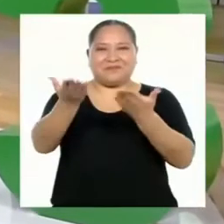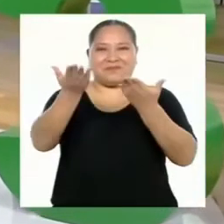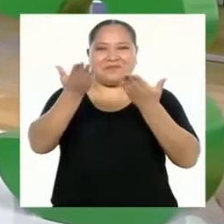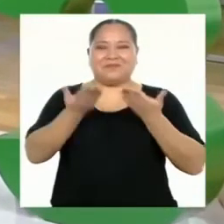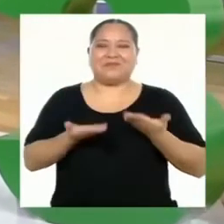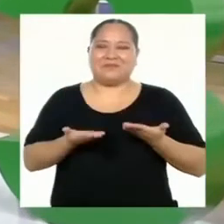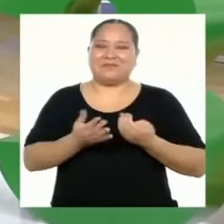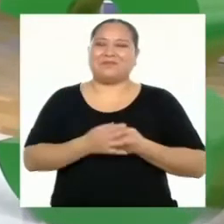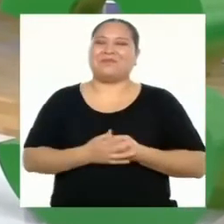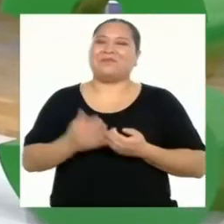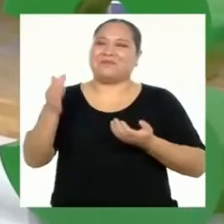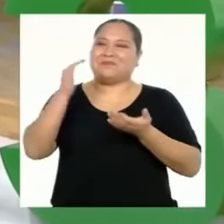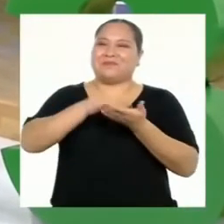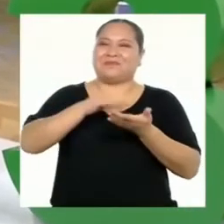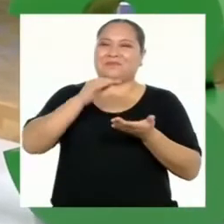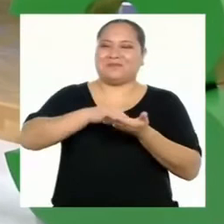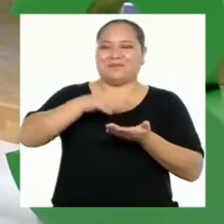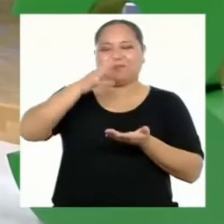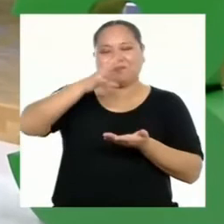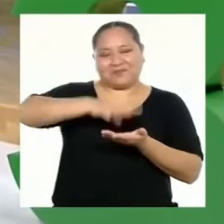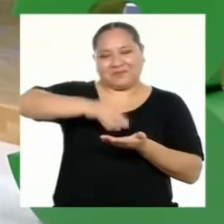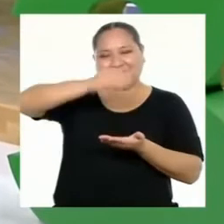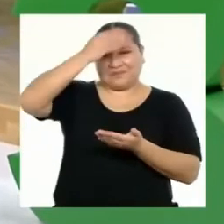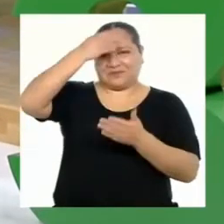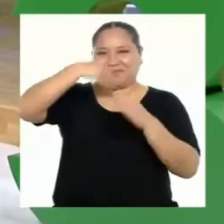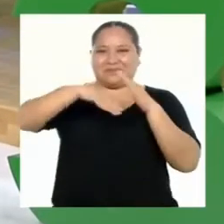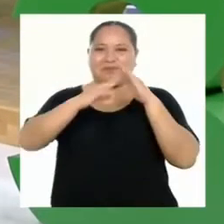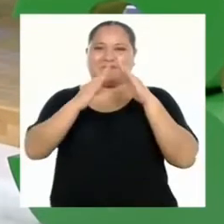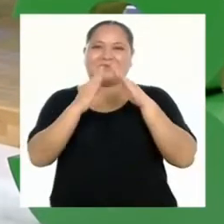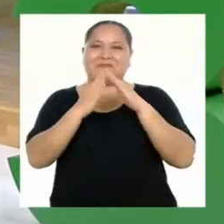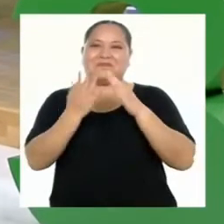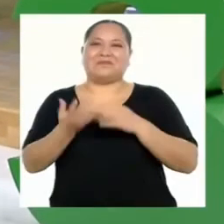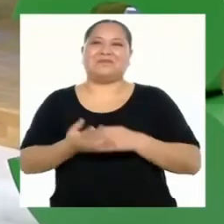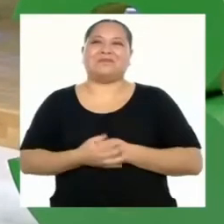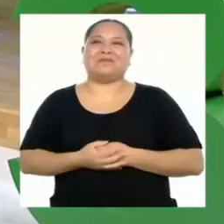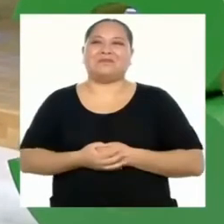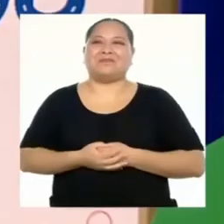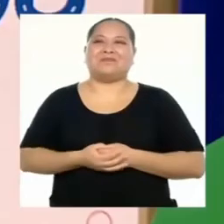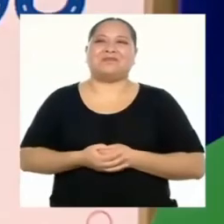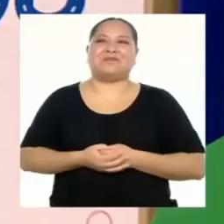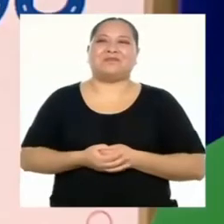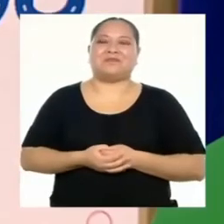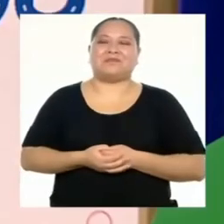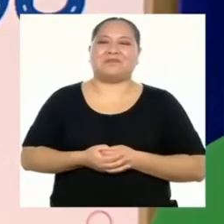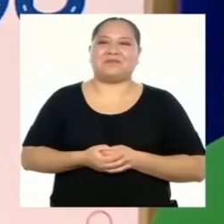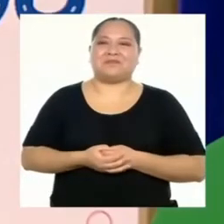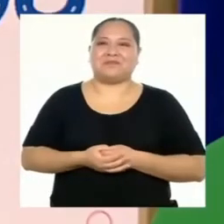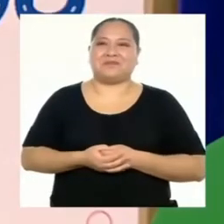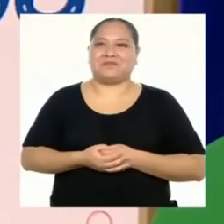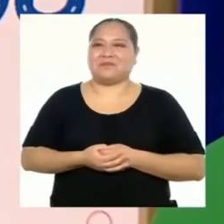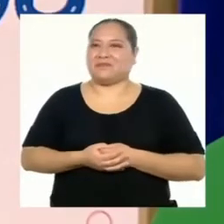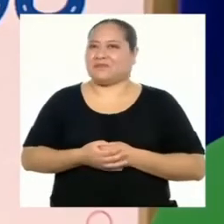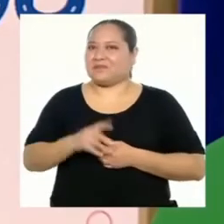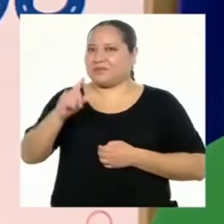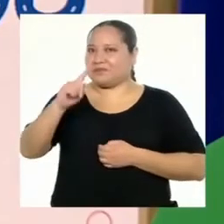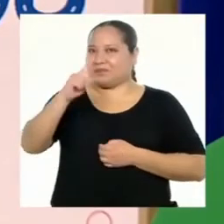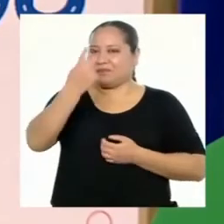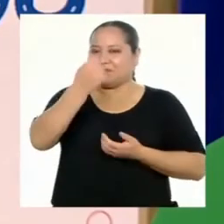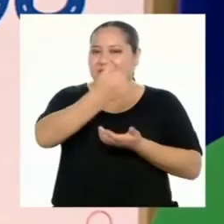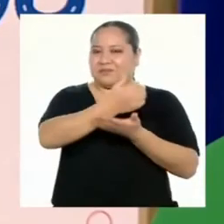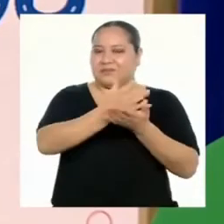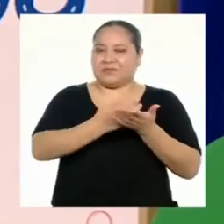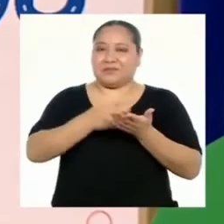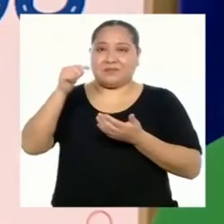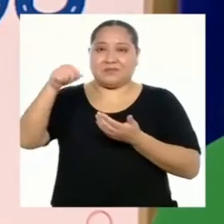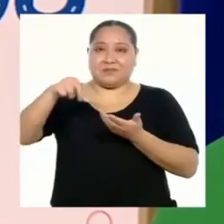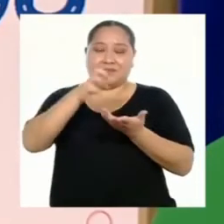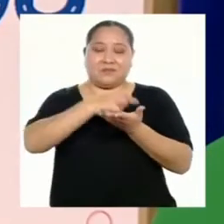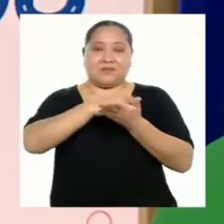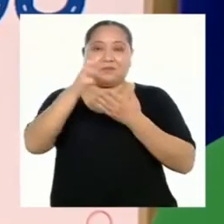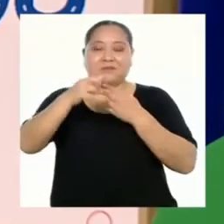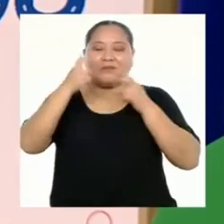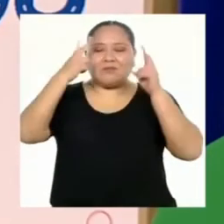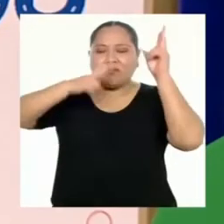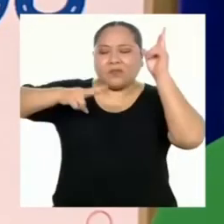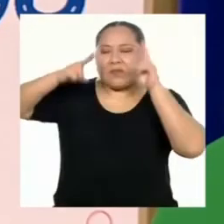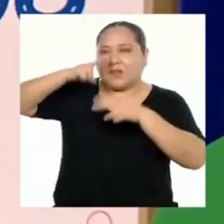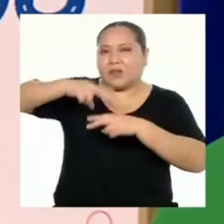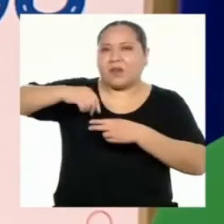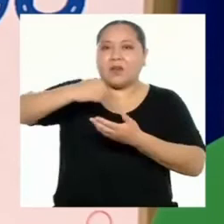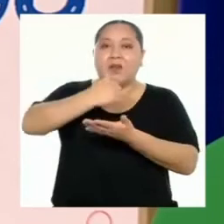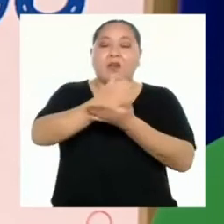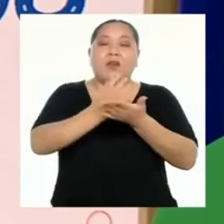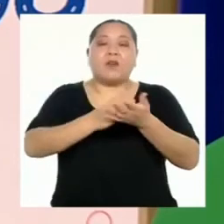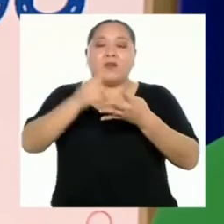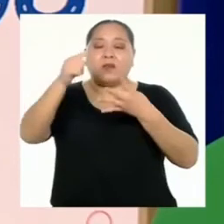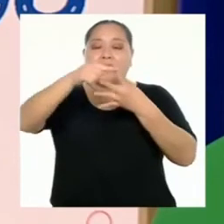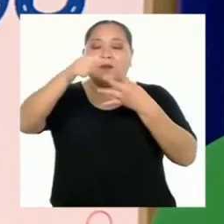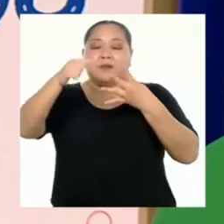¡Bienvenidas y bienvenido de vuelta a Aprendo en Casa! En el primer bloque del programa, estuvimos revisando